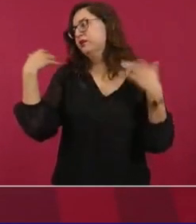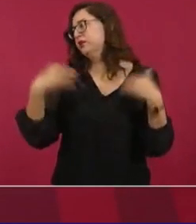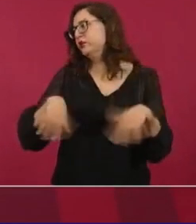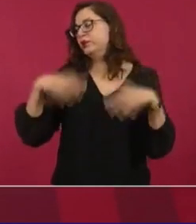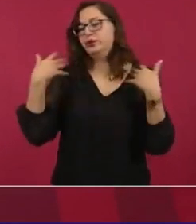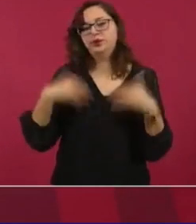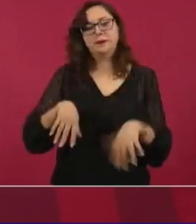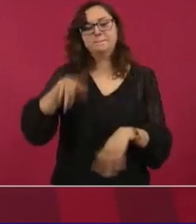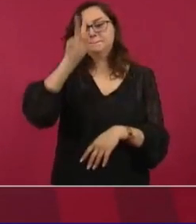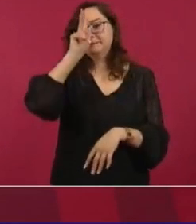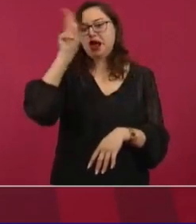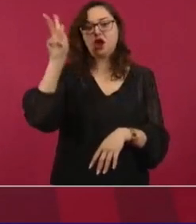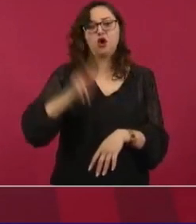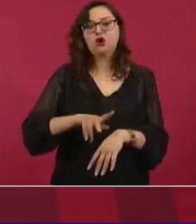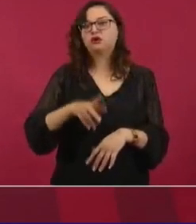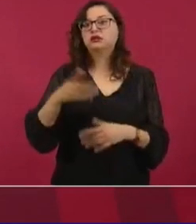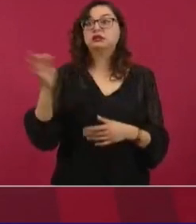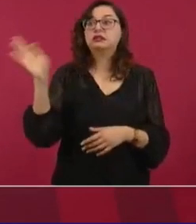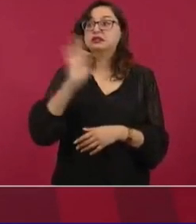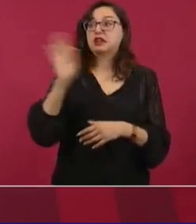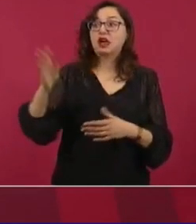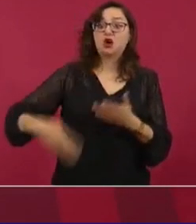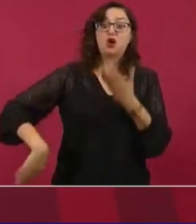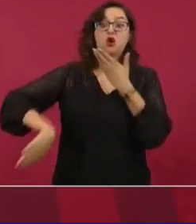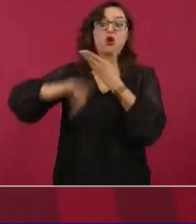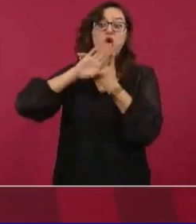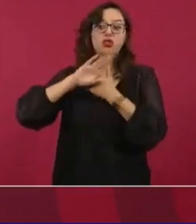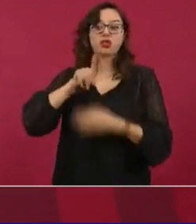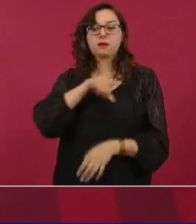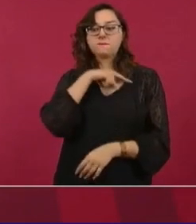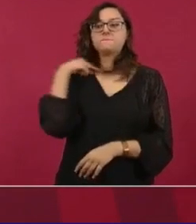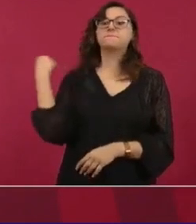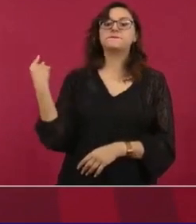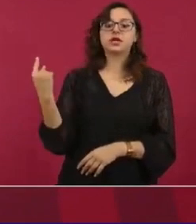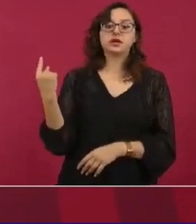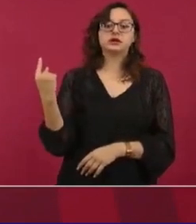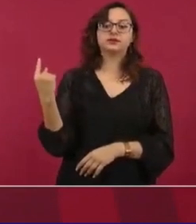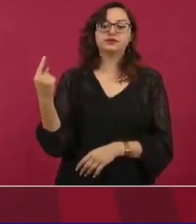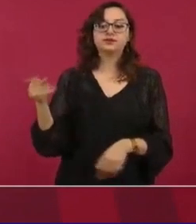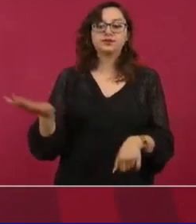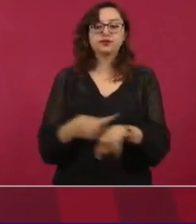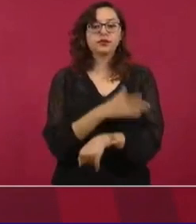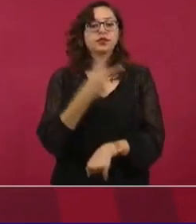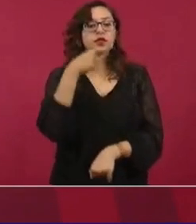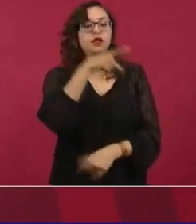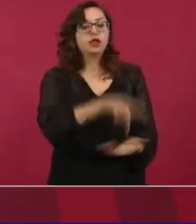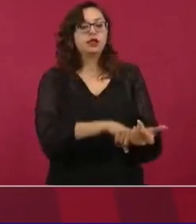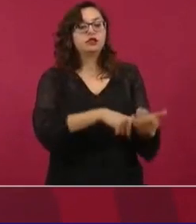que se pierda, porque todas estas empresas